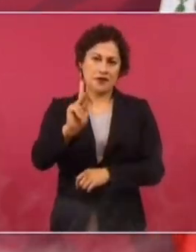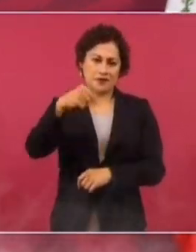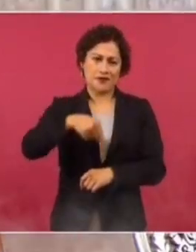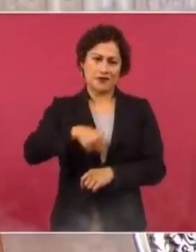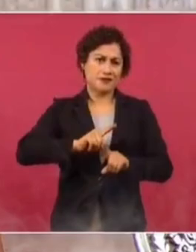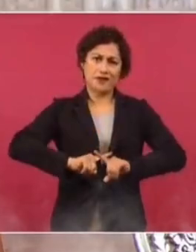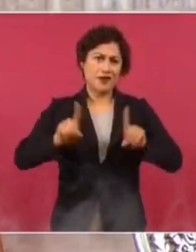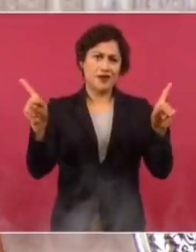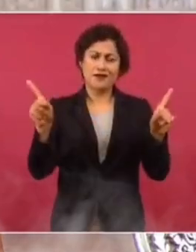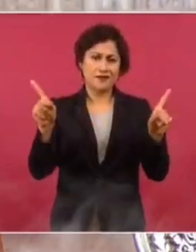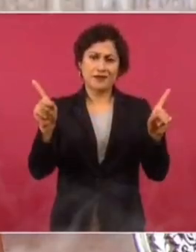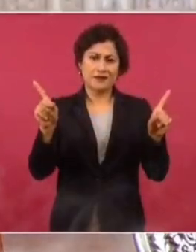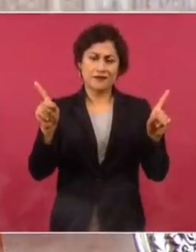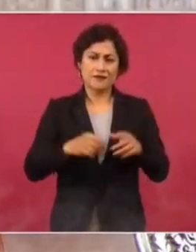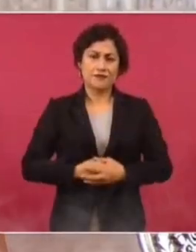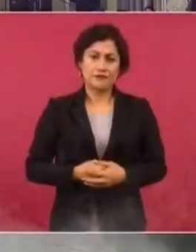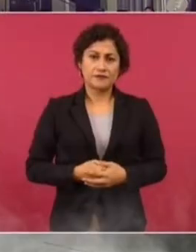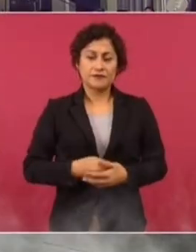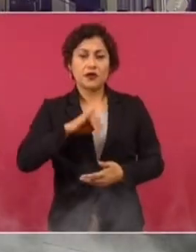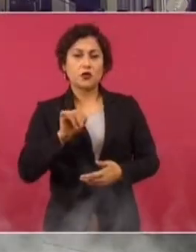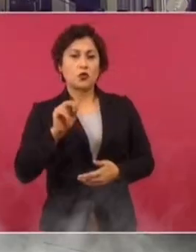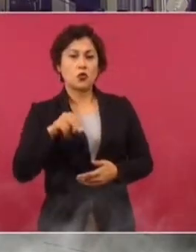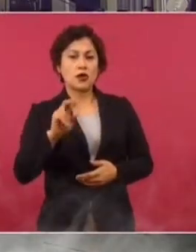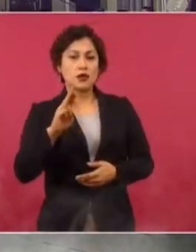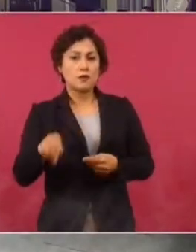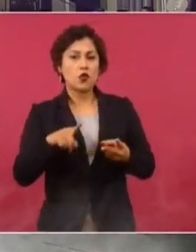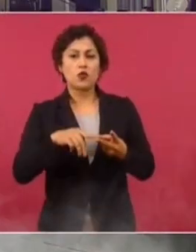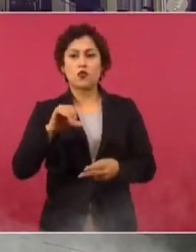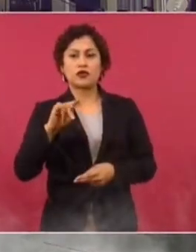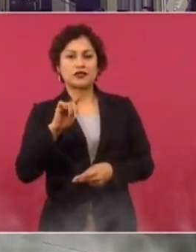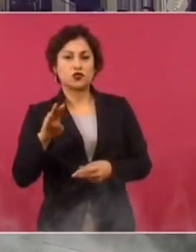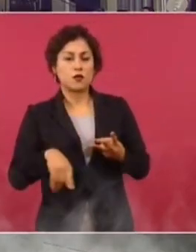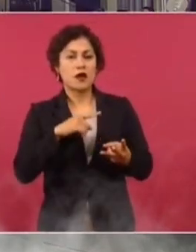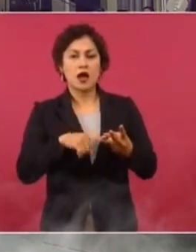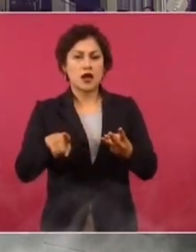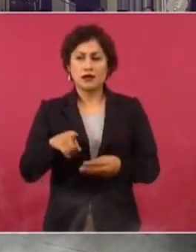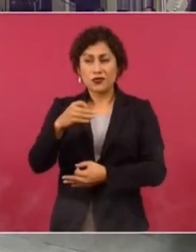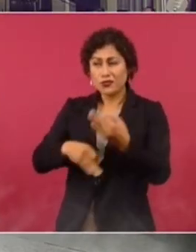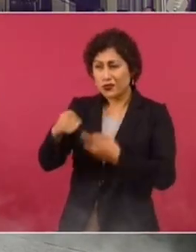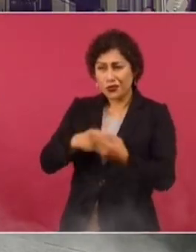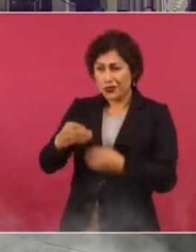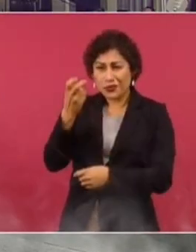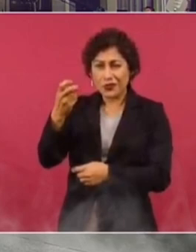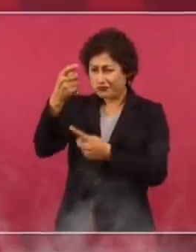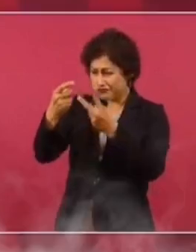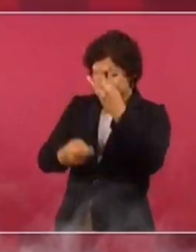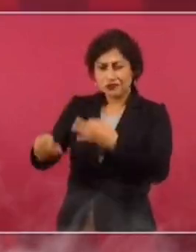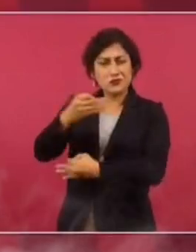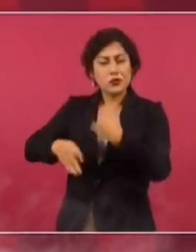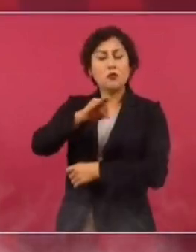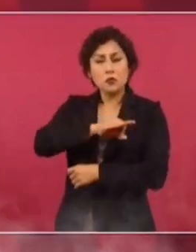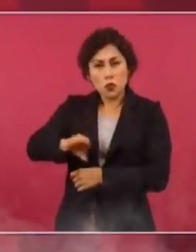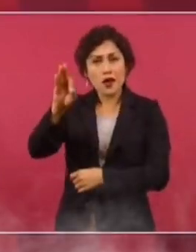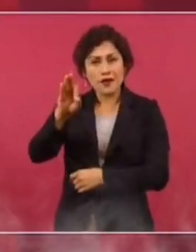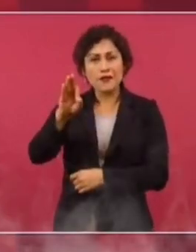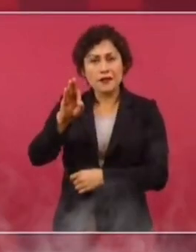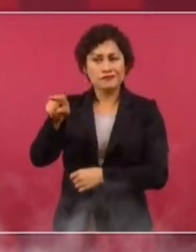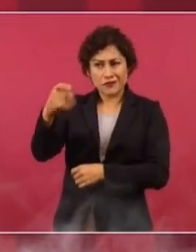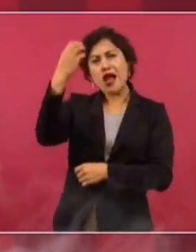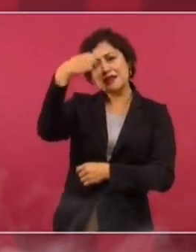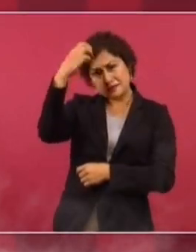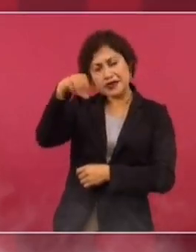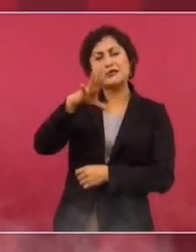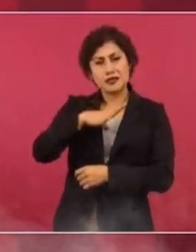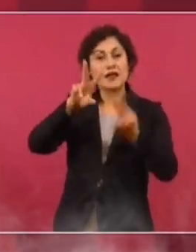Este es otro oficio. Juan Ramón de la Fuente, Esteban Mojesuma, Plaza de la Todos ellos tienen experiencia